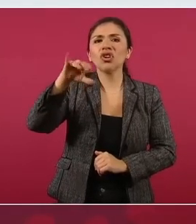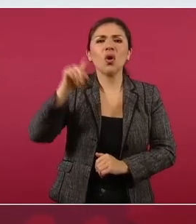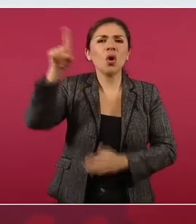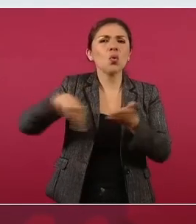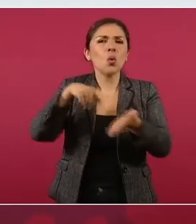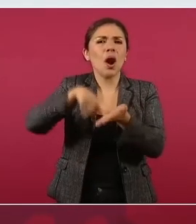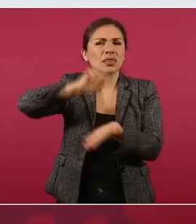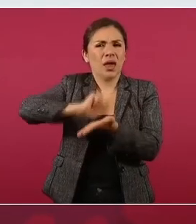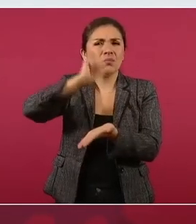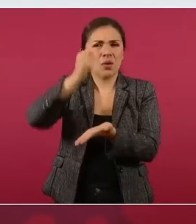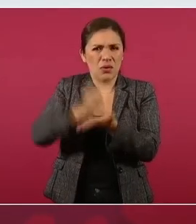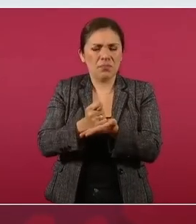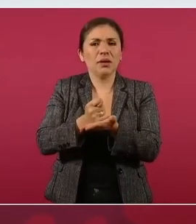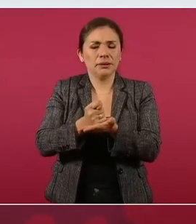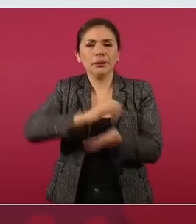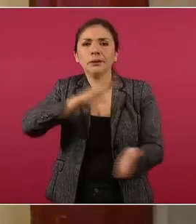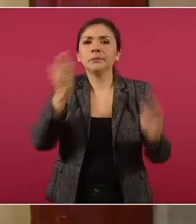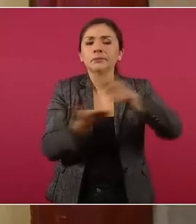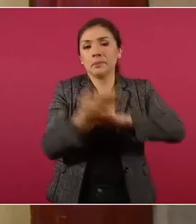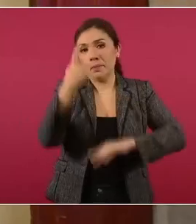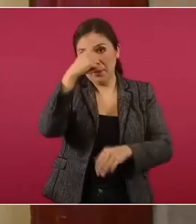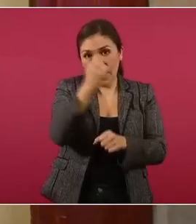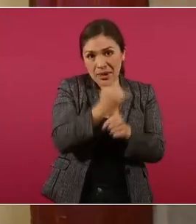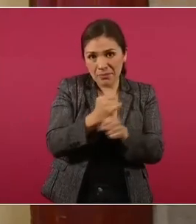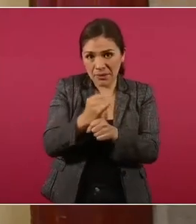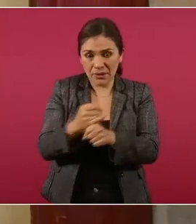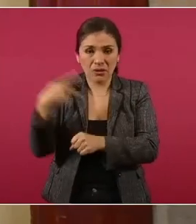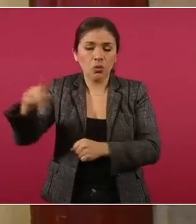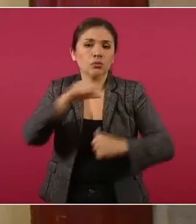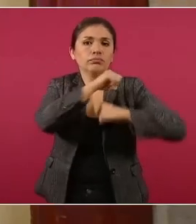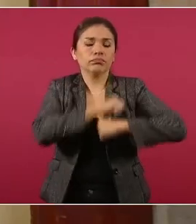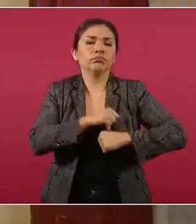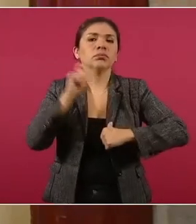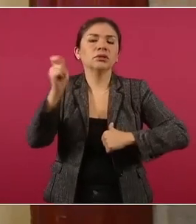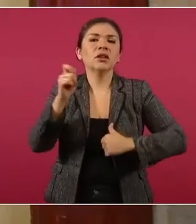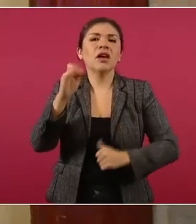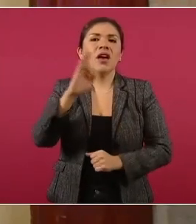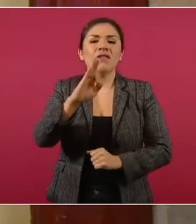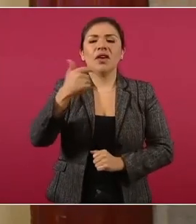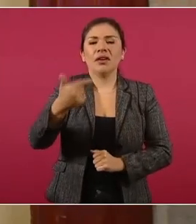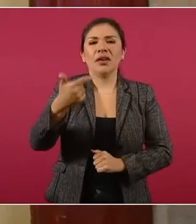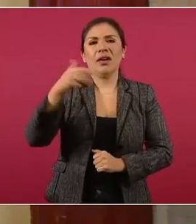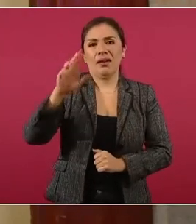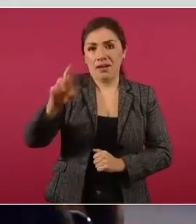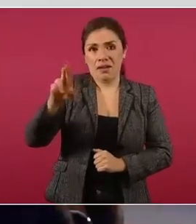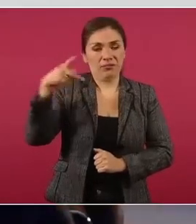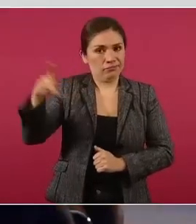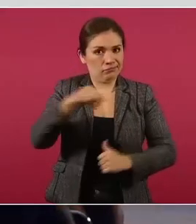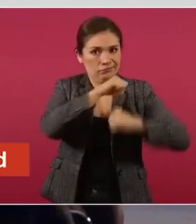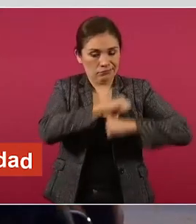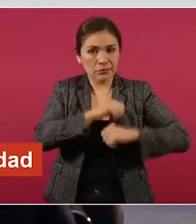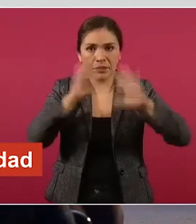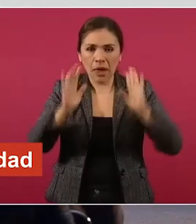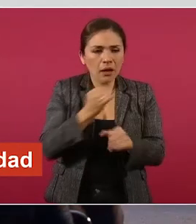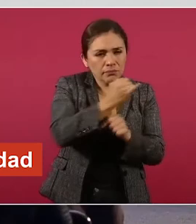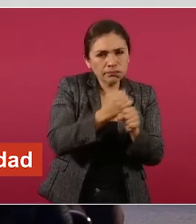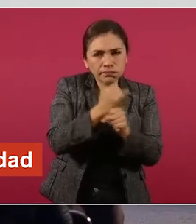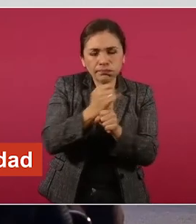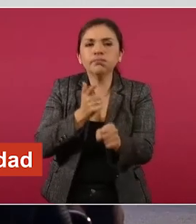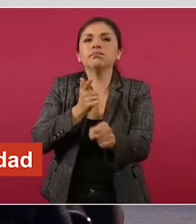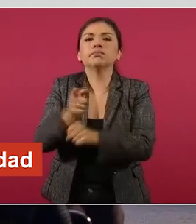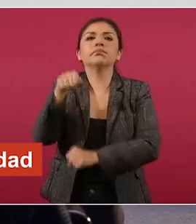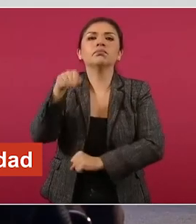Tamaulipas, carpeta de investigación que tiene a su cargo la Fiscalía General de la República, ya está identificado el